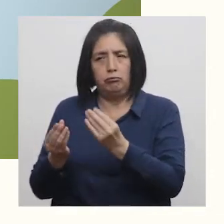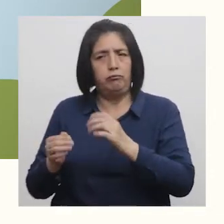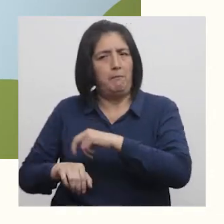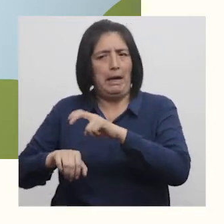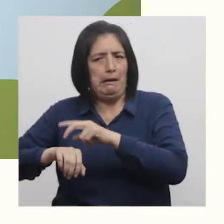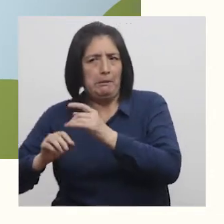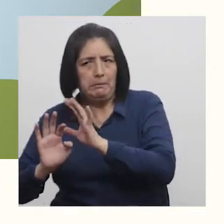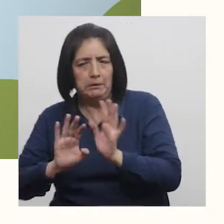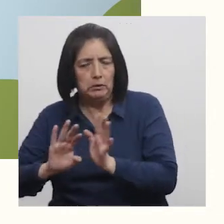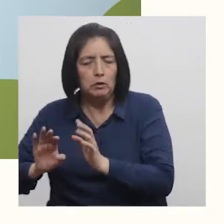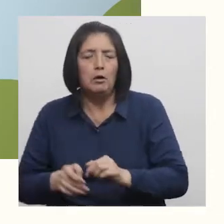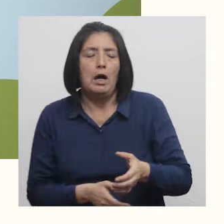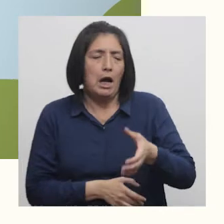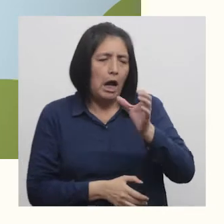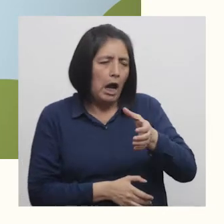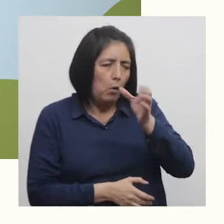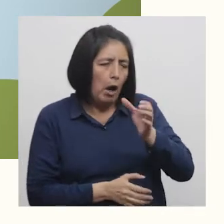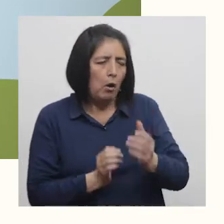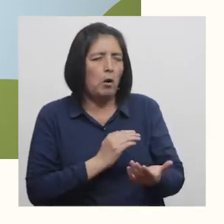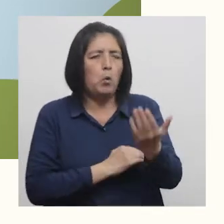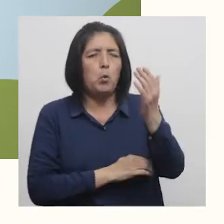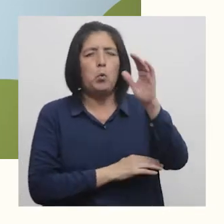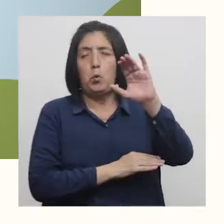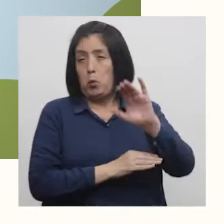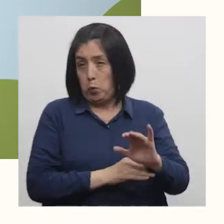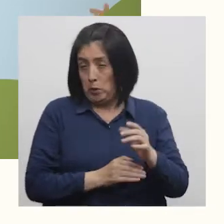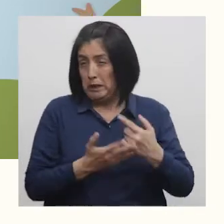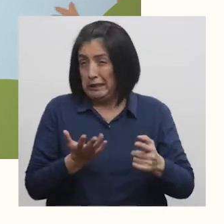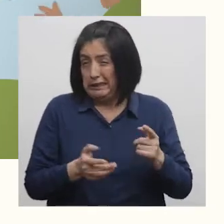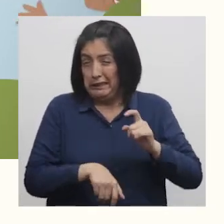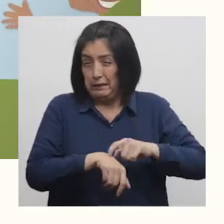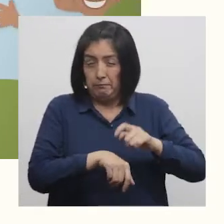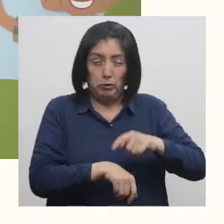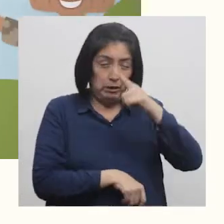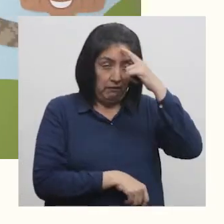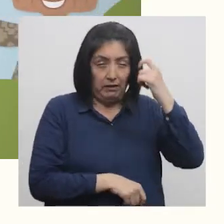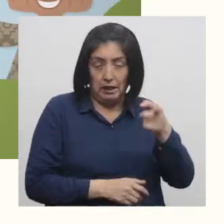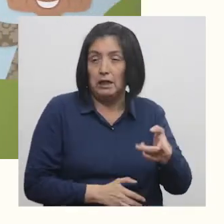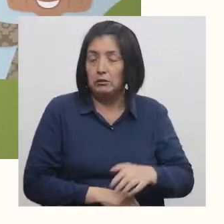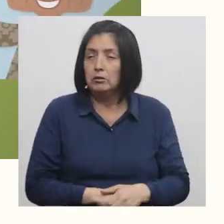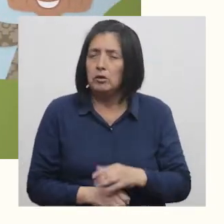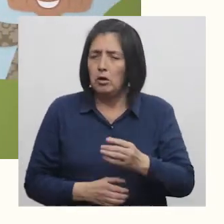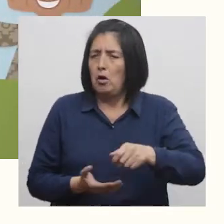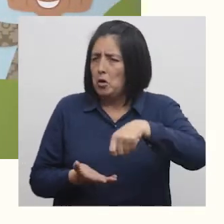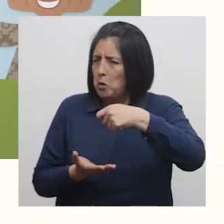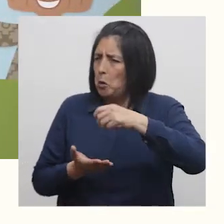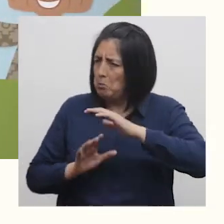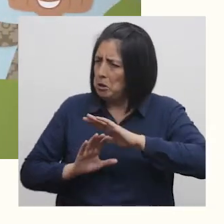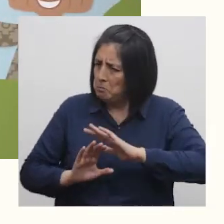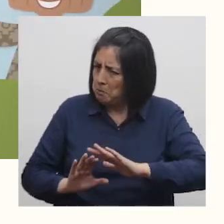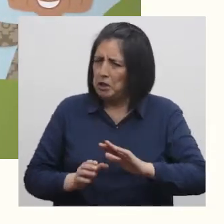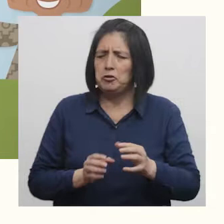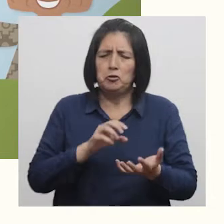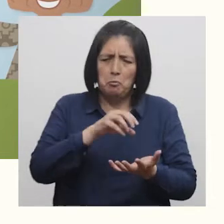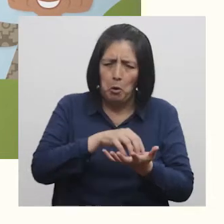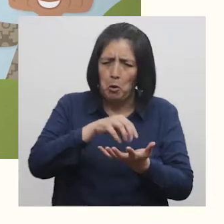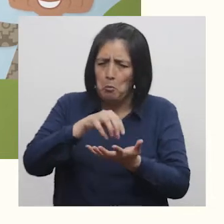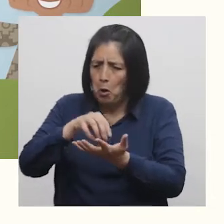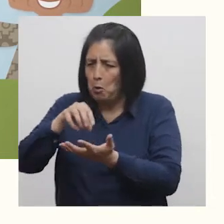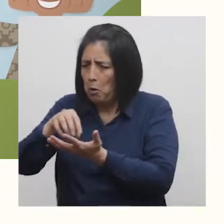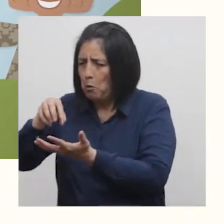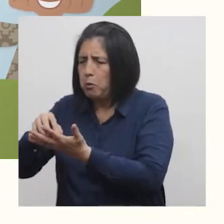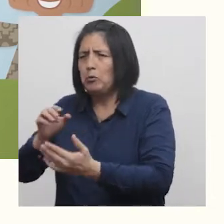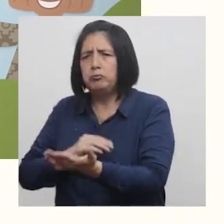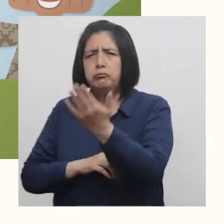Bebe agua a lo largo del día Sobre todo en época de verano Come despacio y en pequeñas porciones Durante el